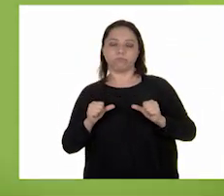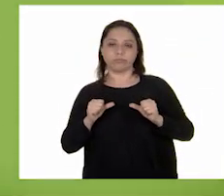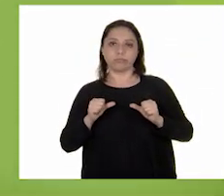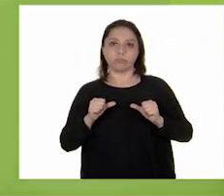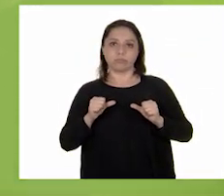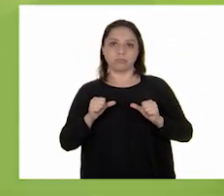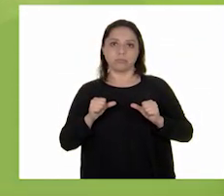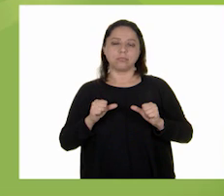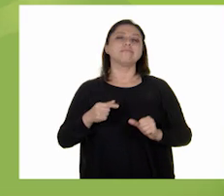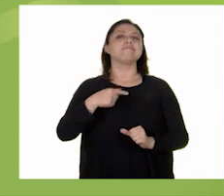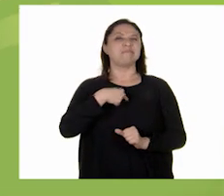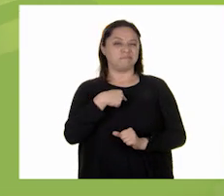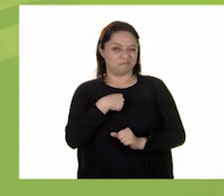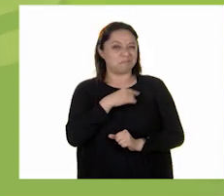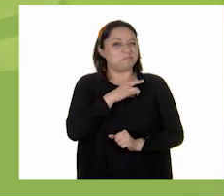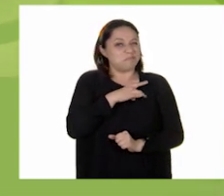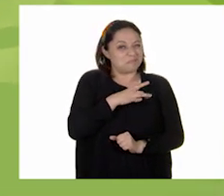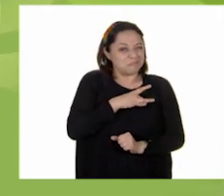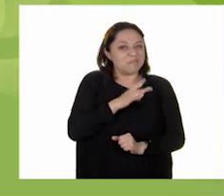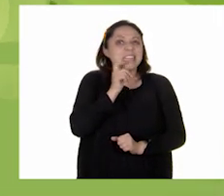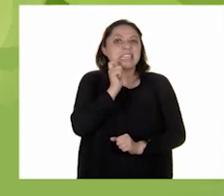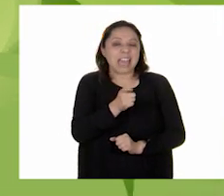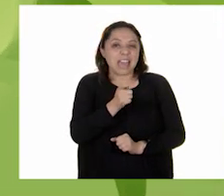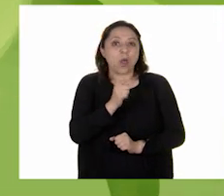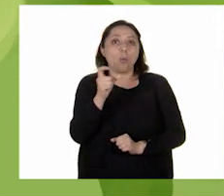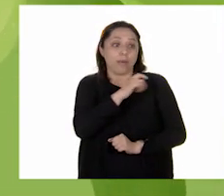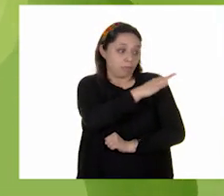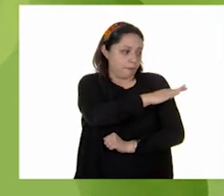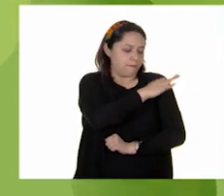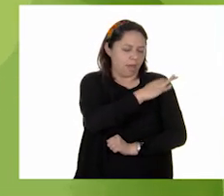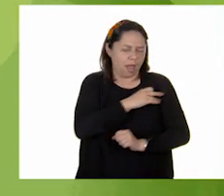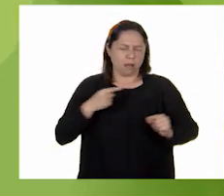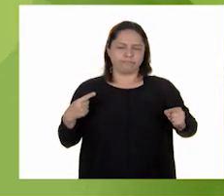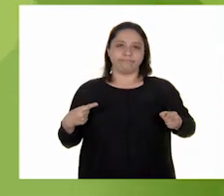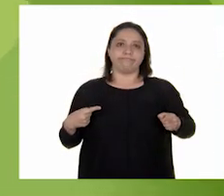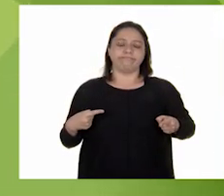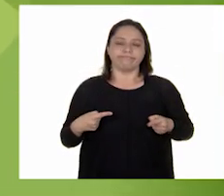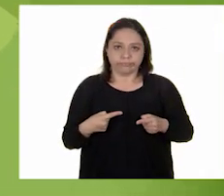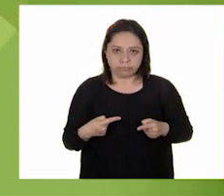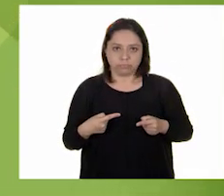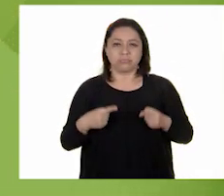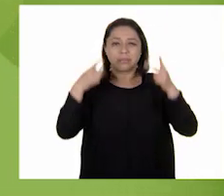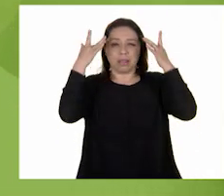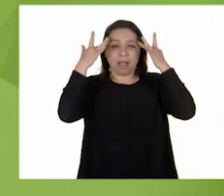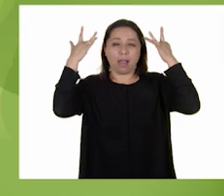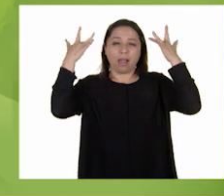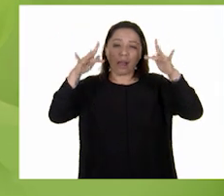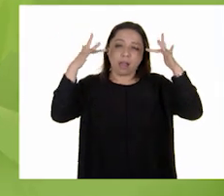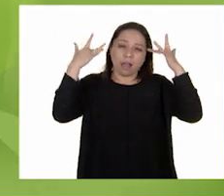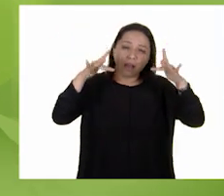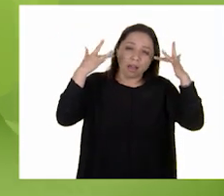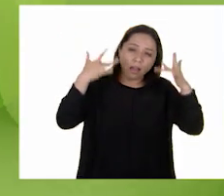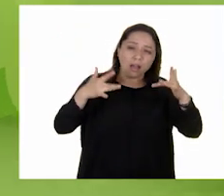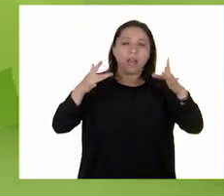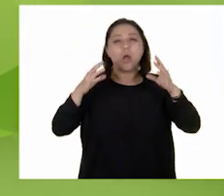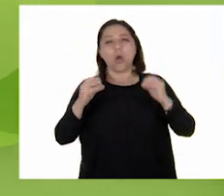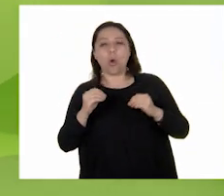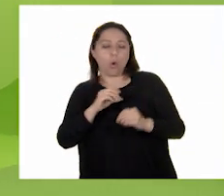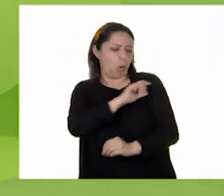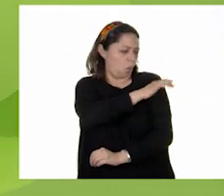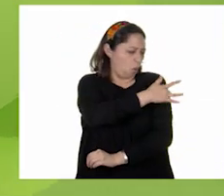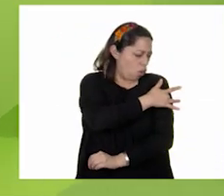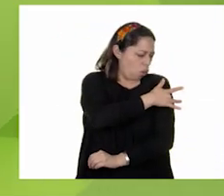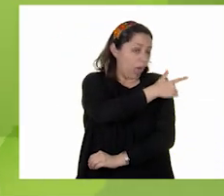la vacuna son las reacciones. ¿Por qué? Porque puede ser dolor de cabeza, malestares o dolor en la zona en la que se